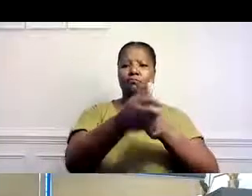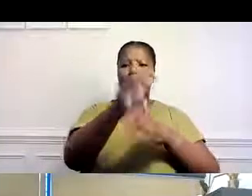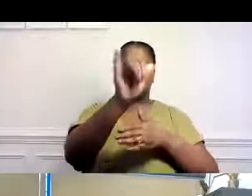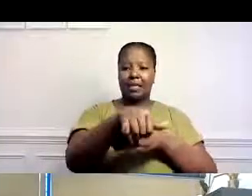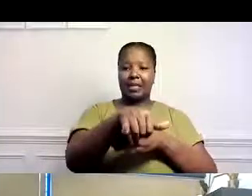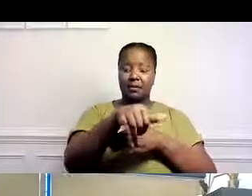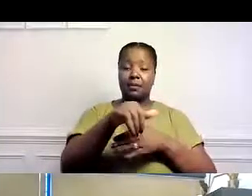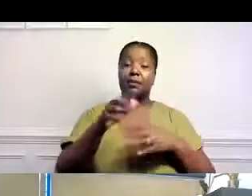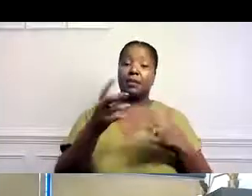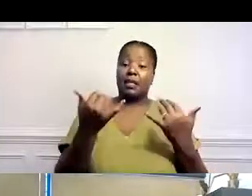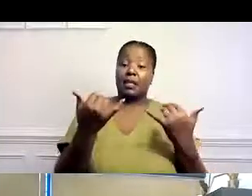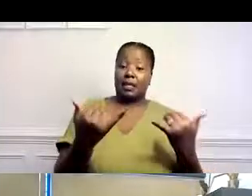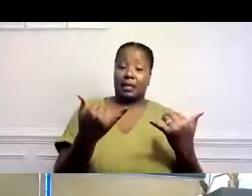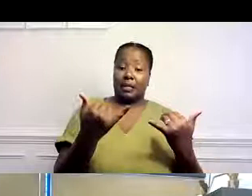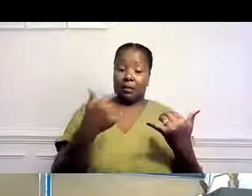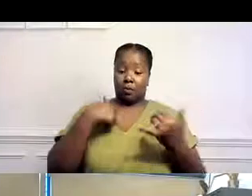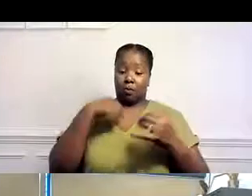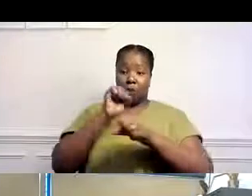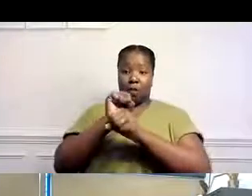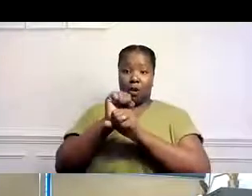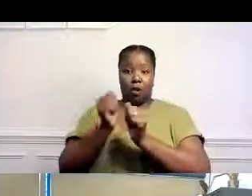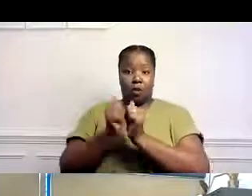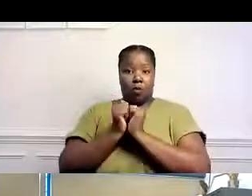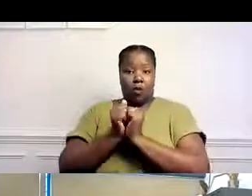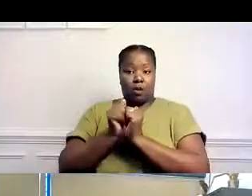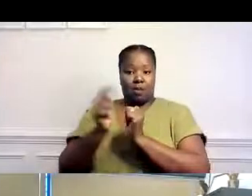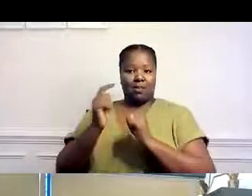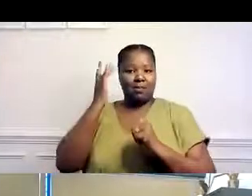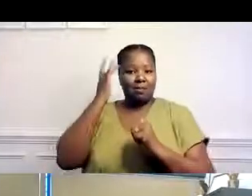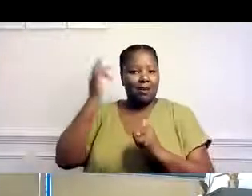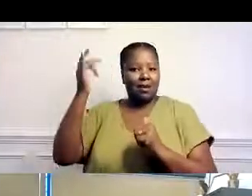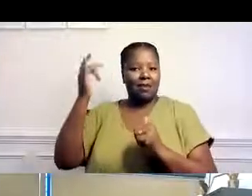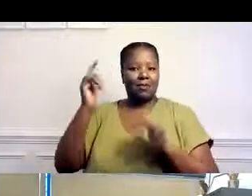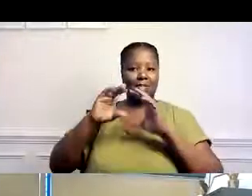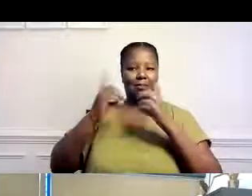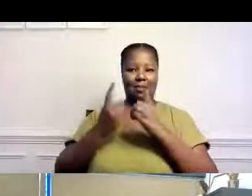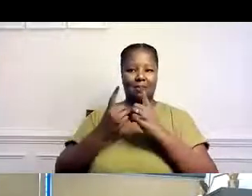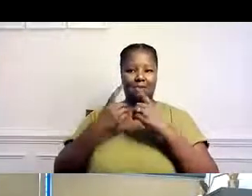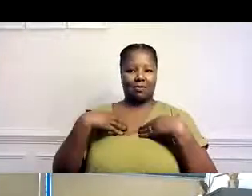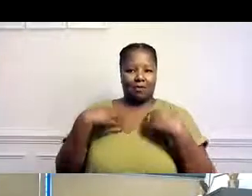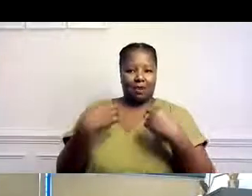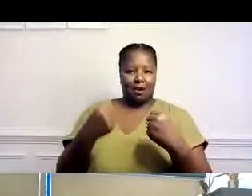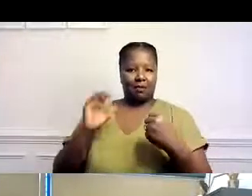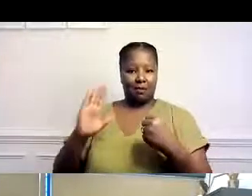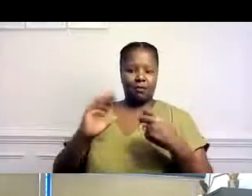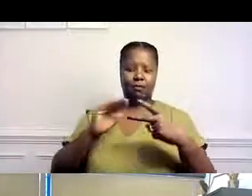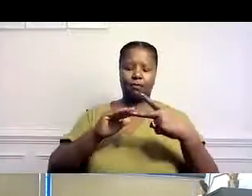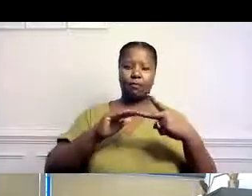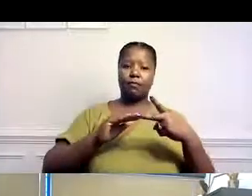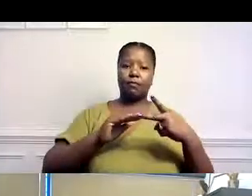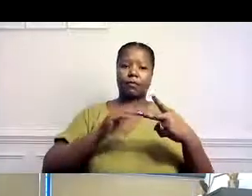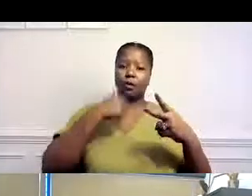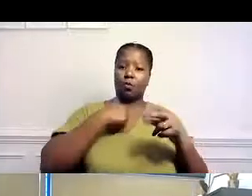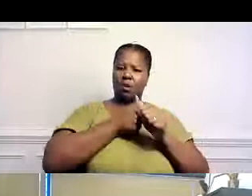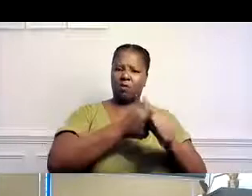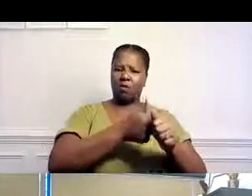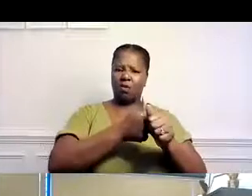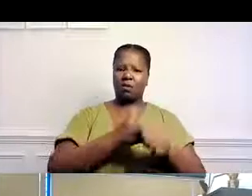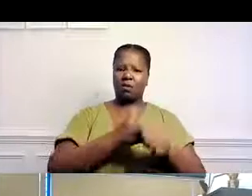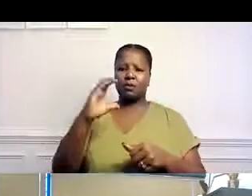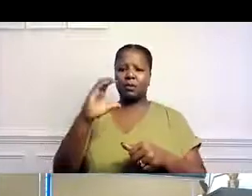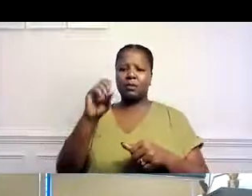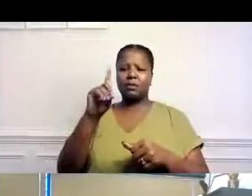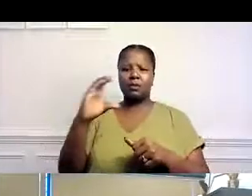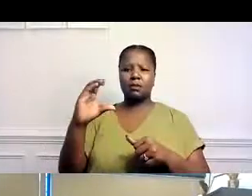Bueno, aún así estamos siguiendo la guía, pero también trabajando con el Departamento de Salud Pública de California. Y viendo las